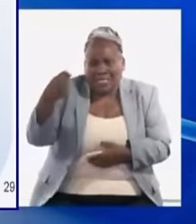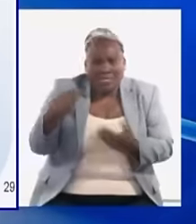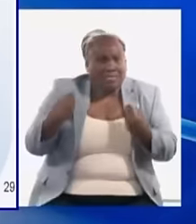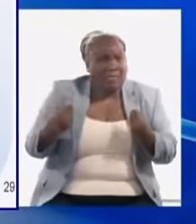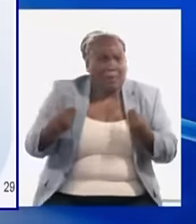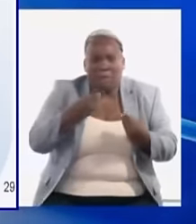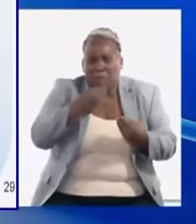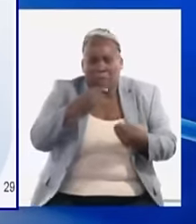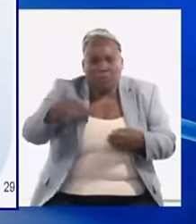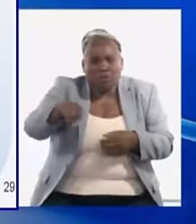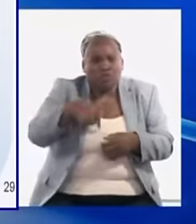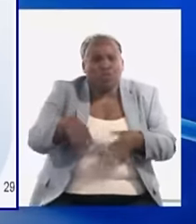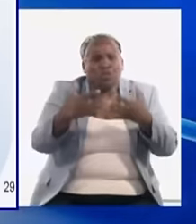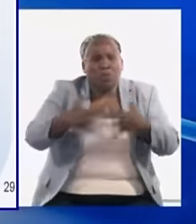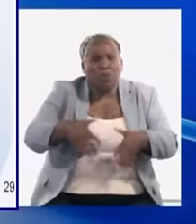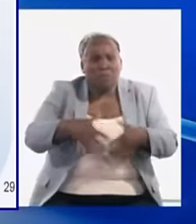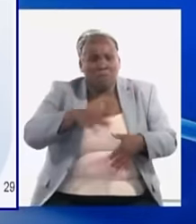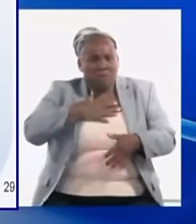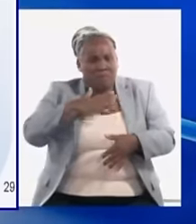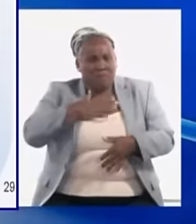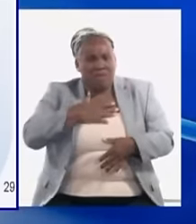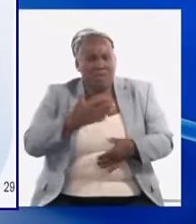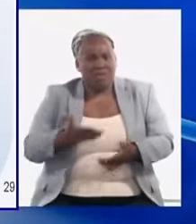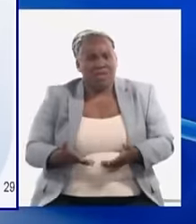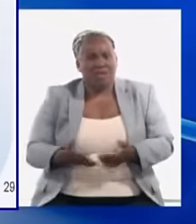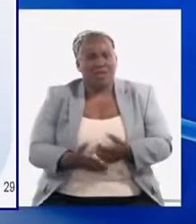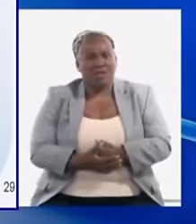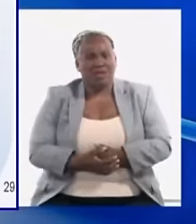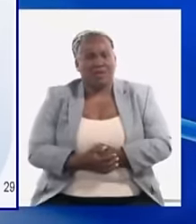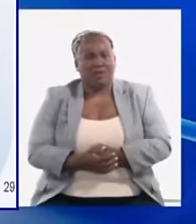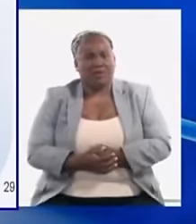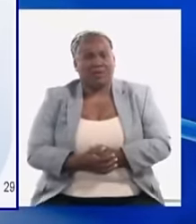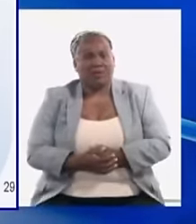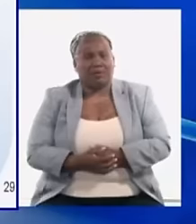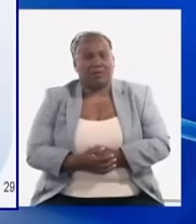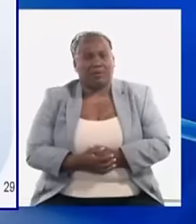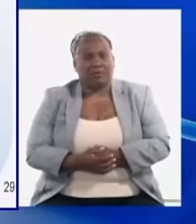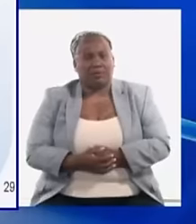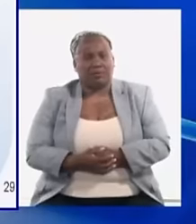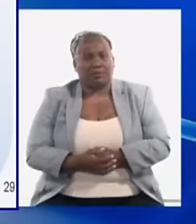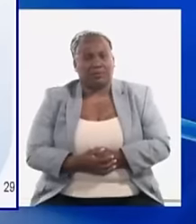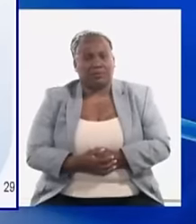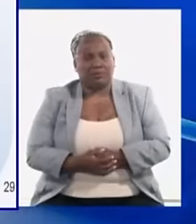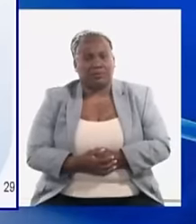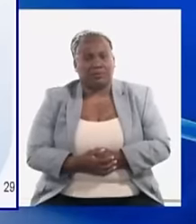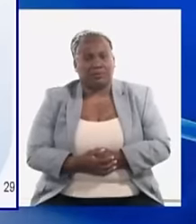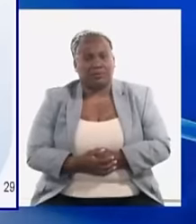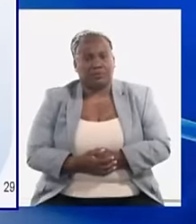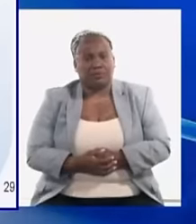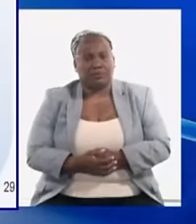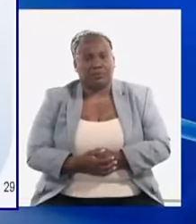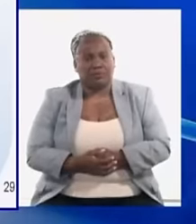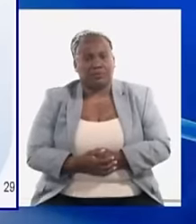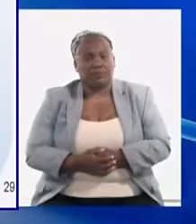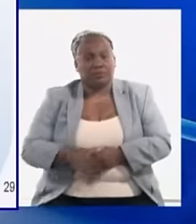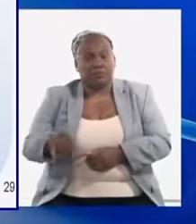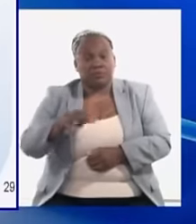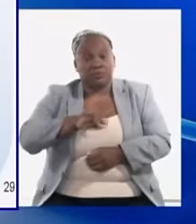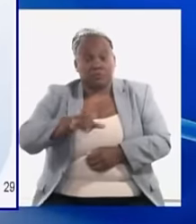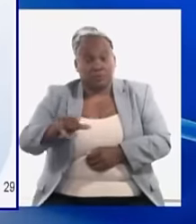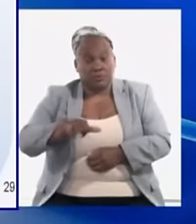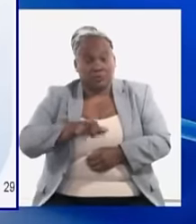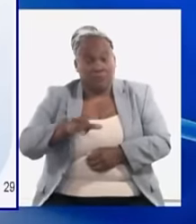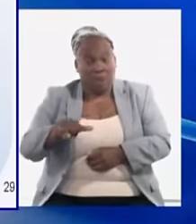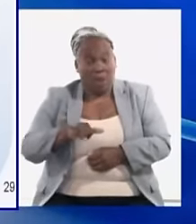estimular la importación de materias primas para ampliar las producciones nacionales establecer un mecanismo